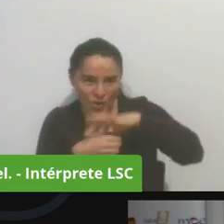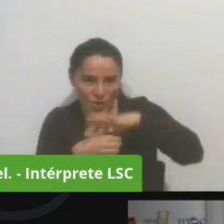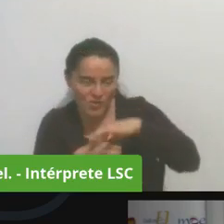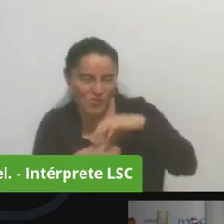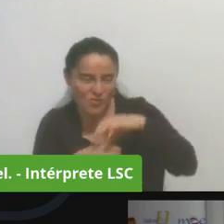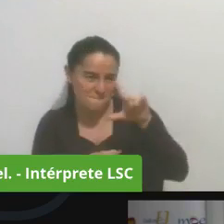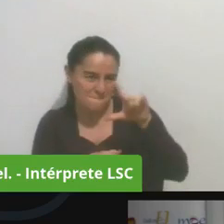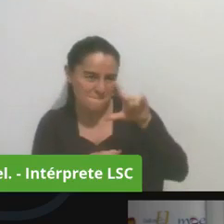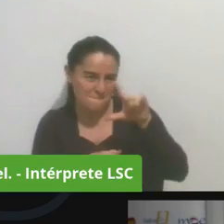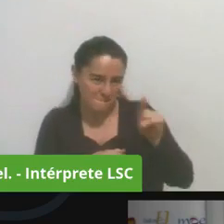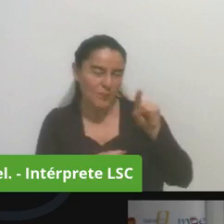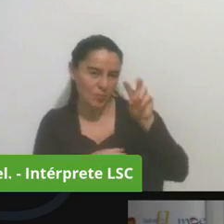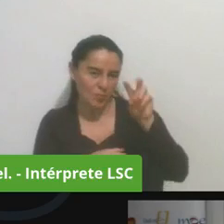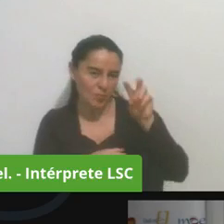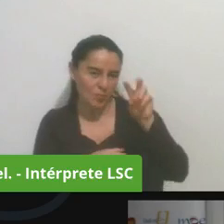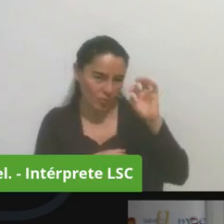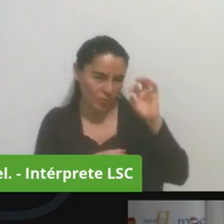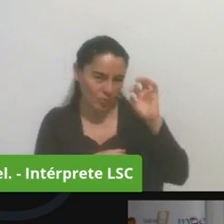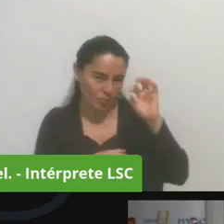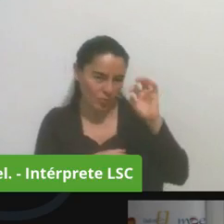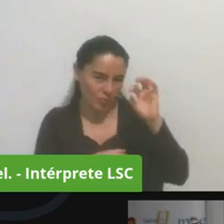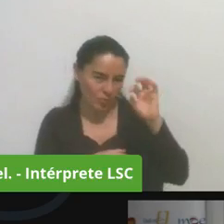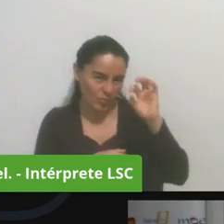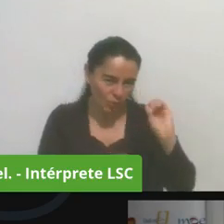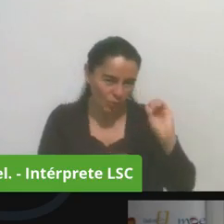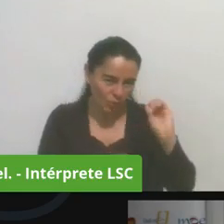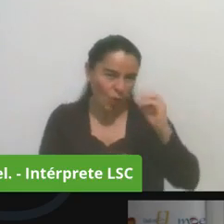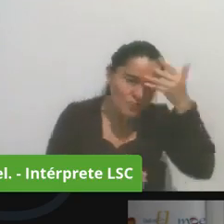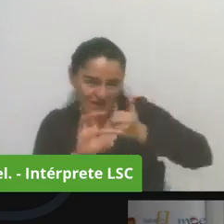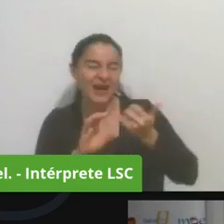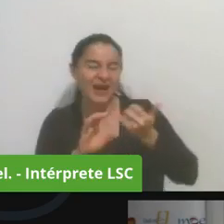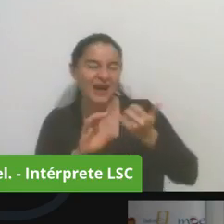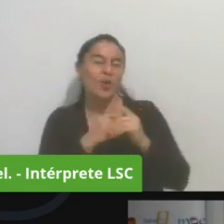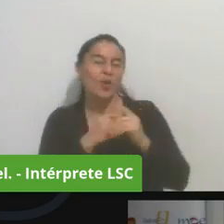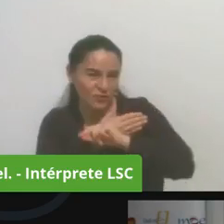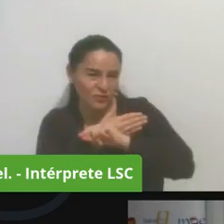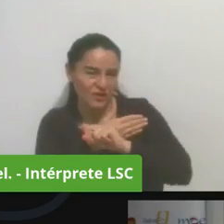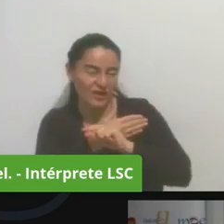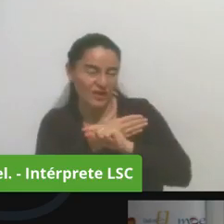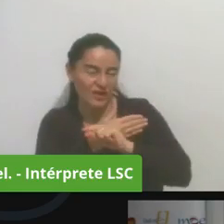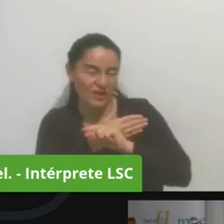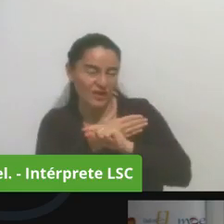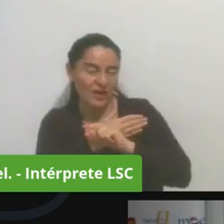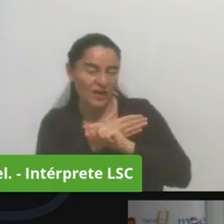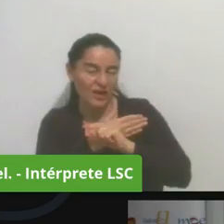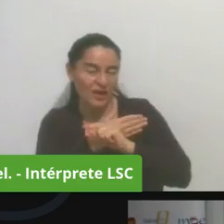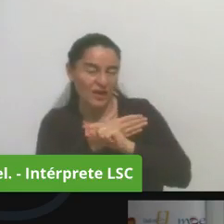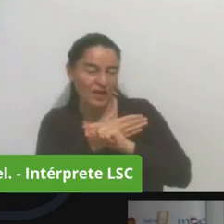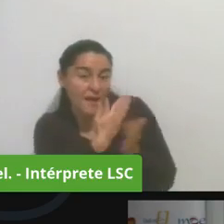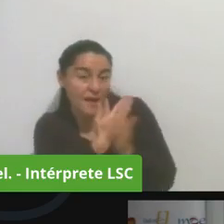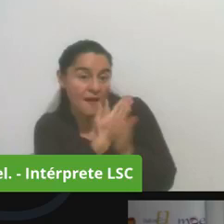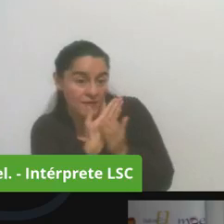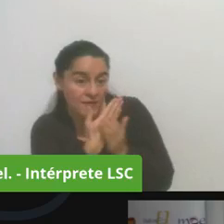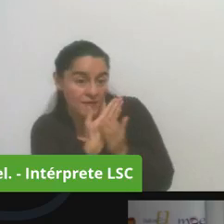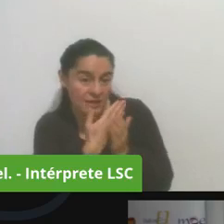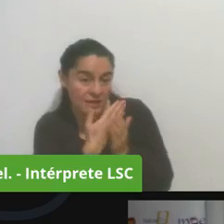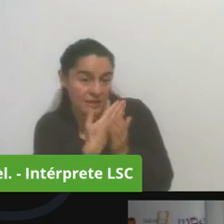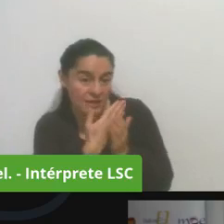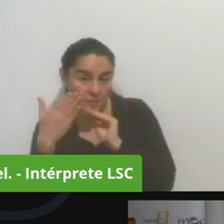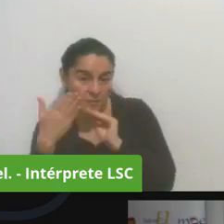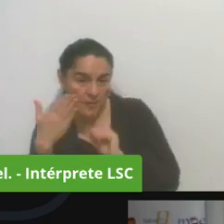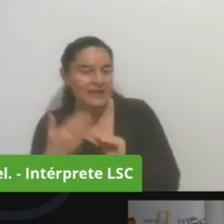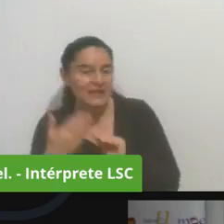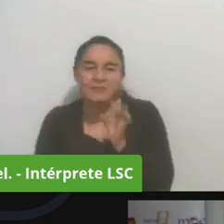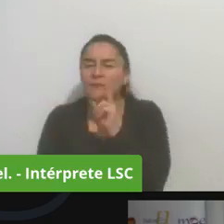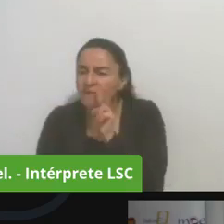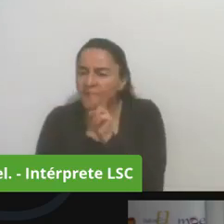y pueda ser revisado de manera permanente con el idepac eso que significa que hacemos una rendición de cuentas cruzadas